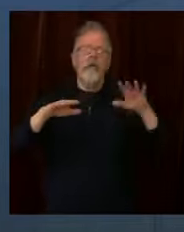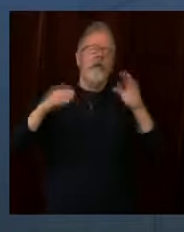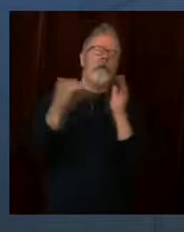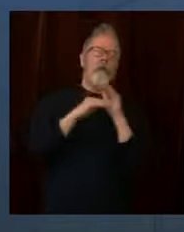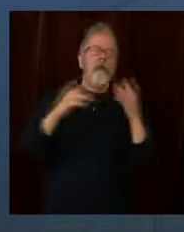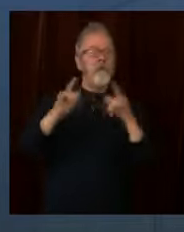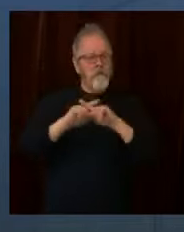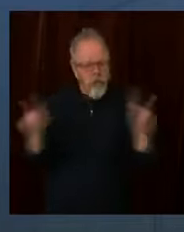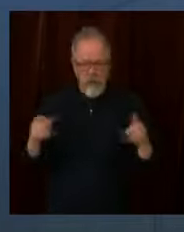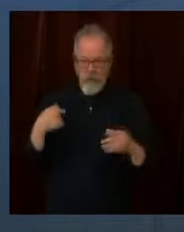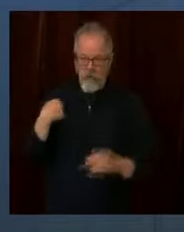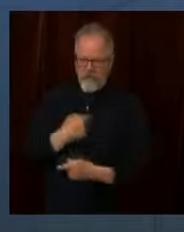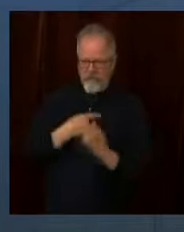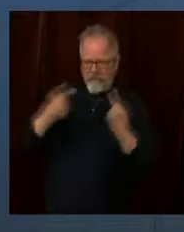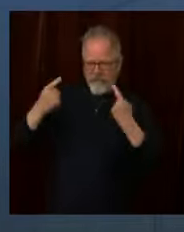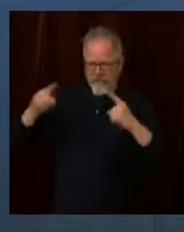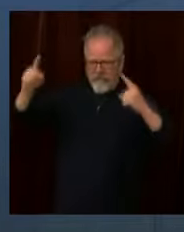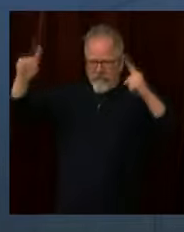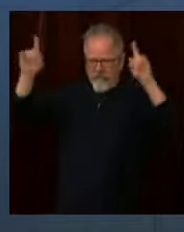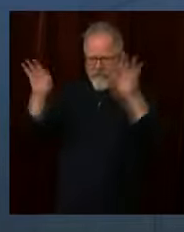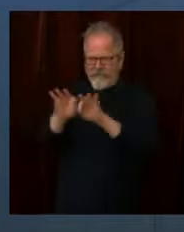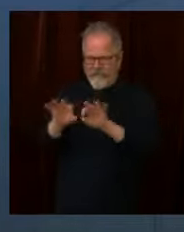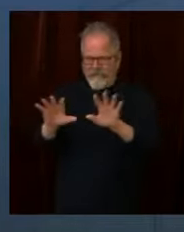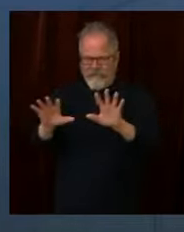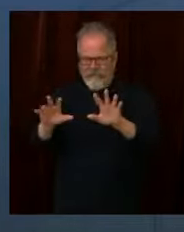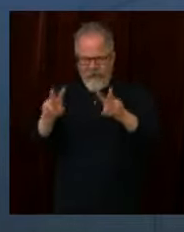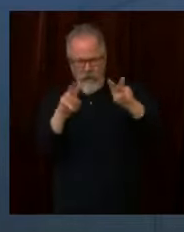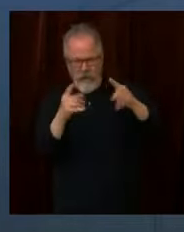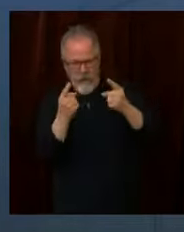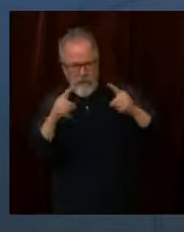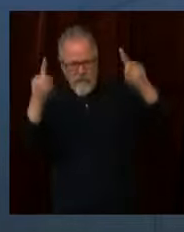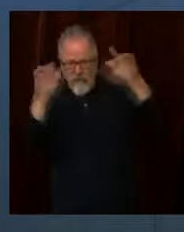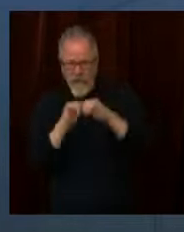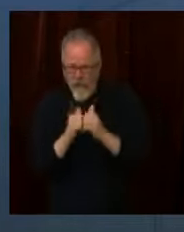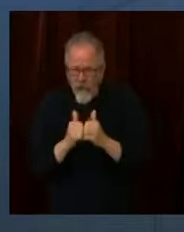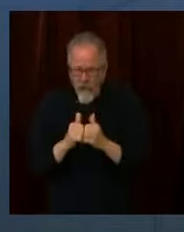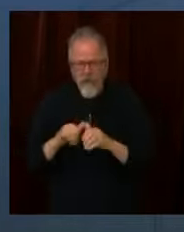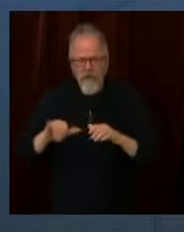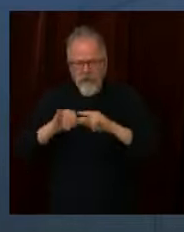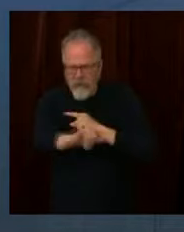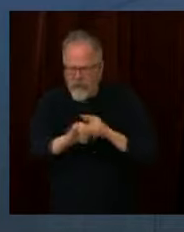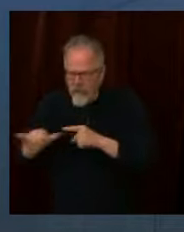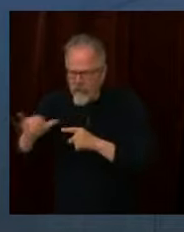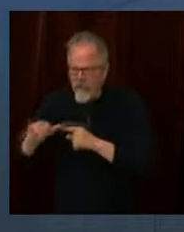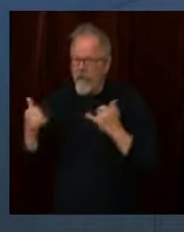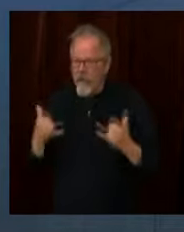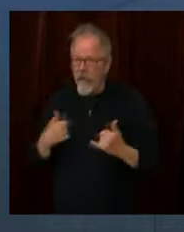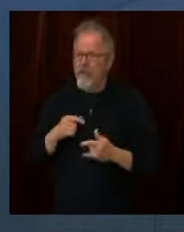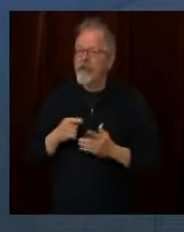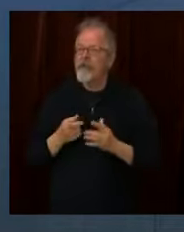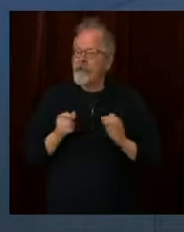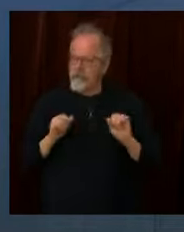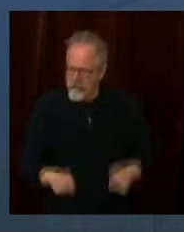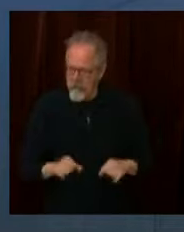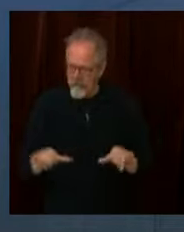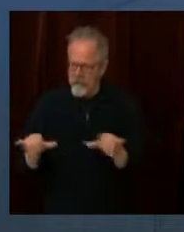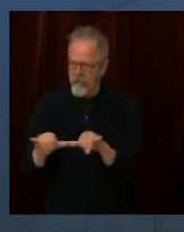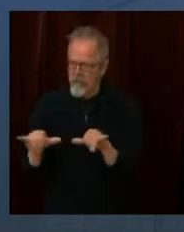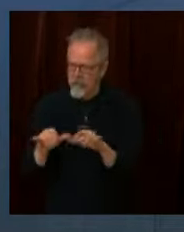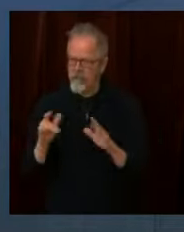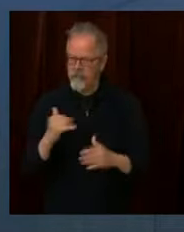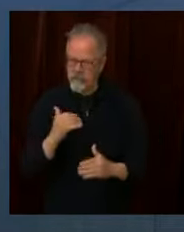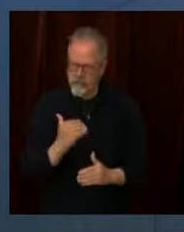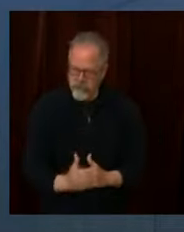de reabrir nuestra economía, simultáneamente también estamos